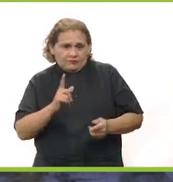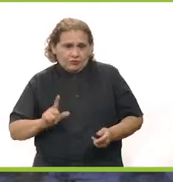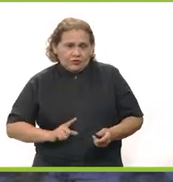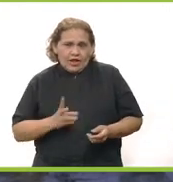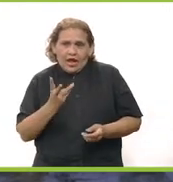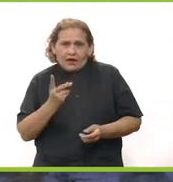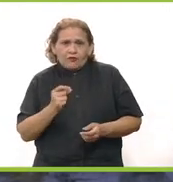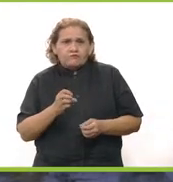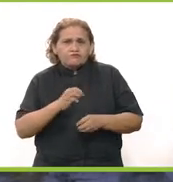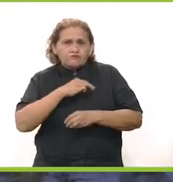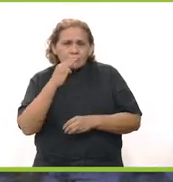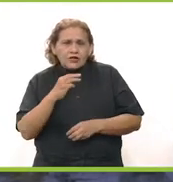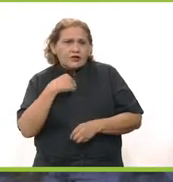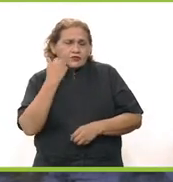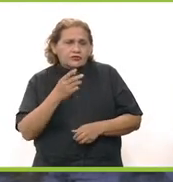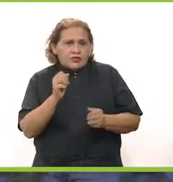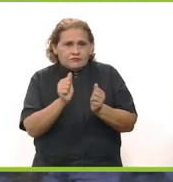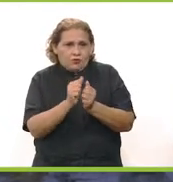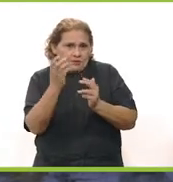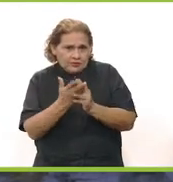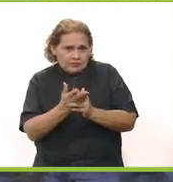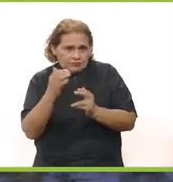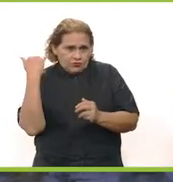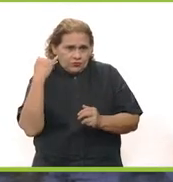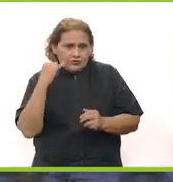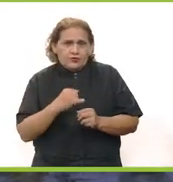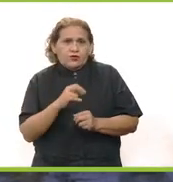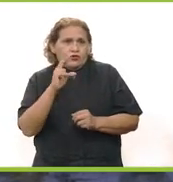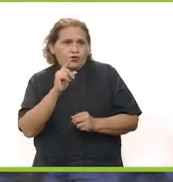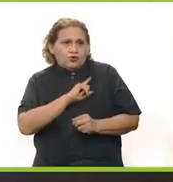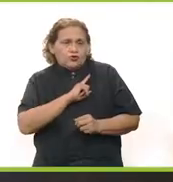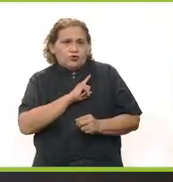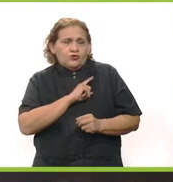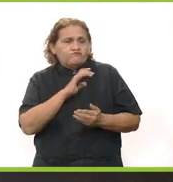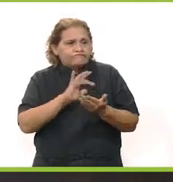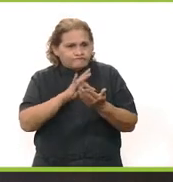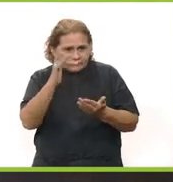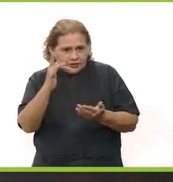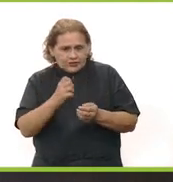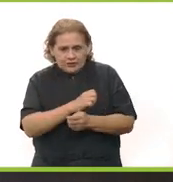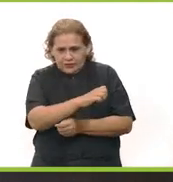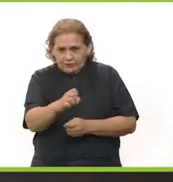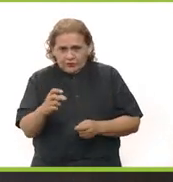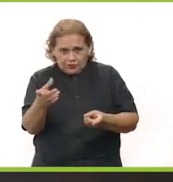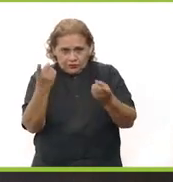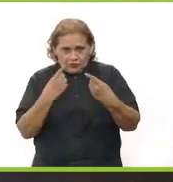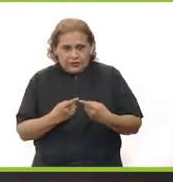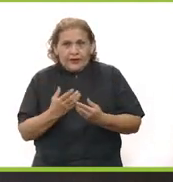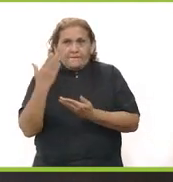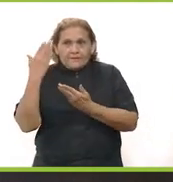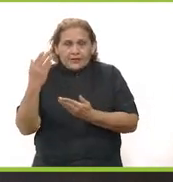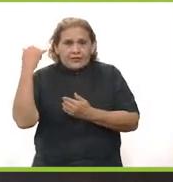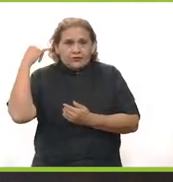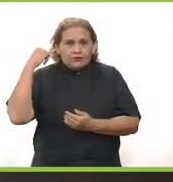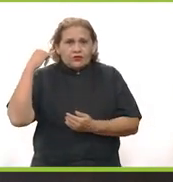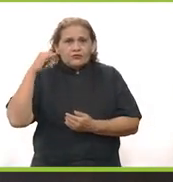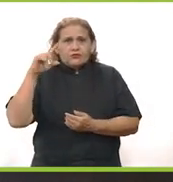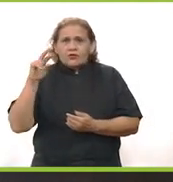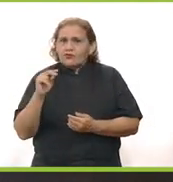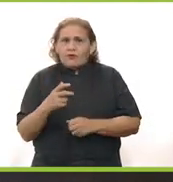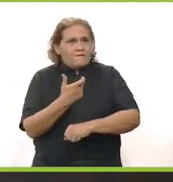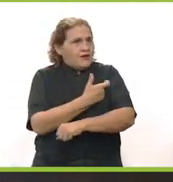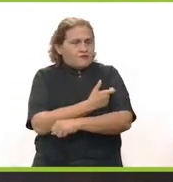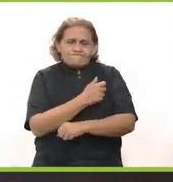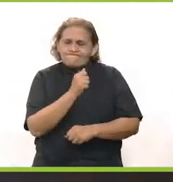Muchísimas gracias, gobernador. ¿Algún mensaje más que desee compartir con los yucatecos esta noche? No, solamente le ir en agradecerte el espacio que nos brindas, pedirle a los